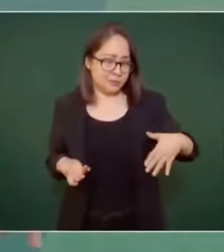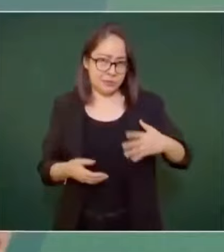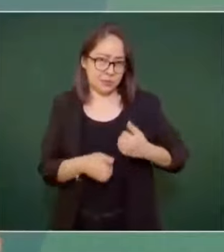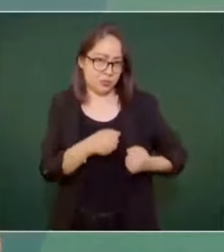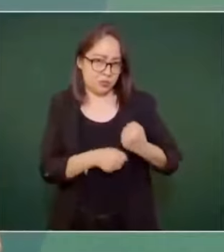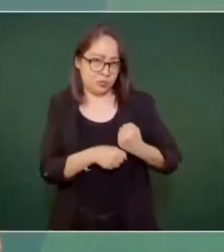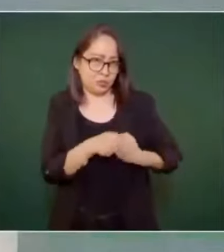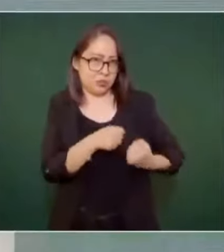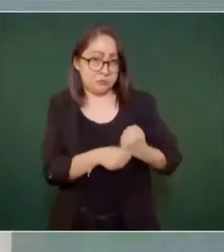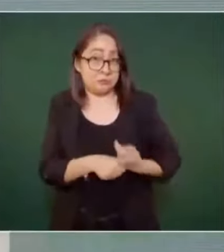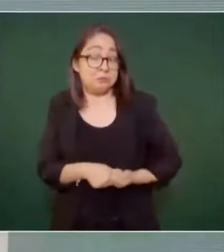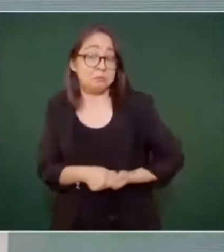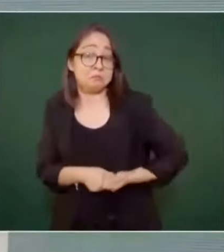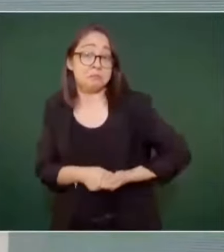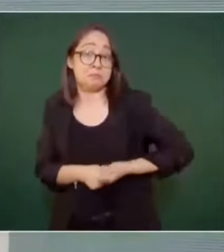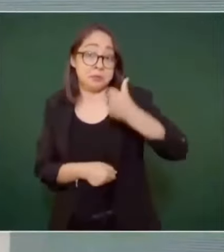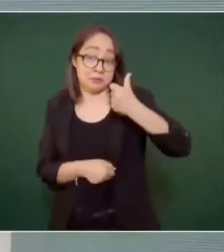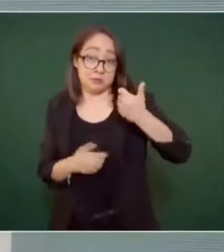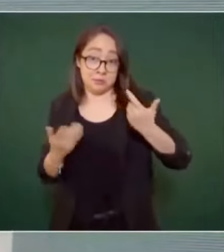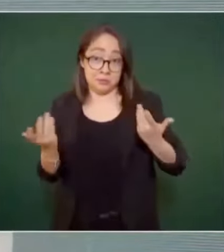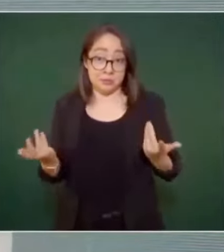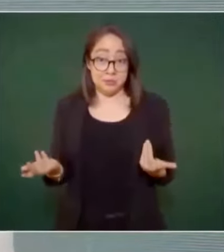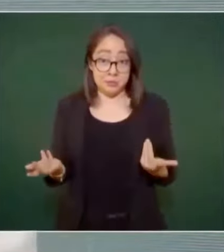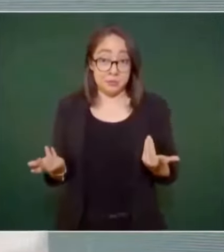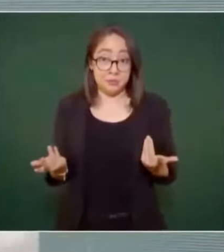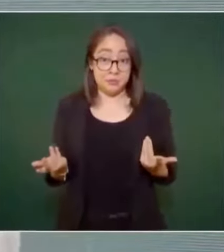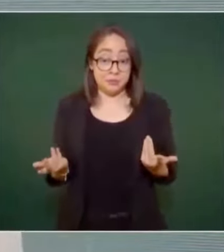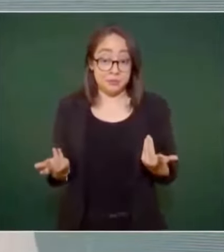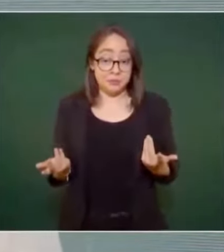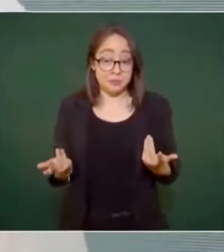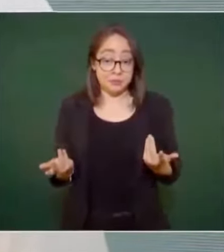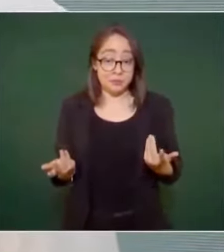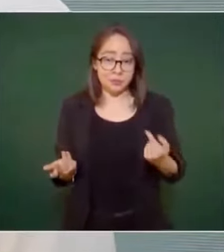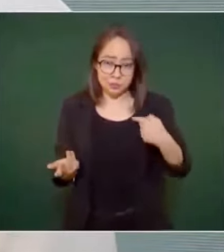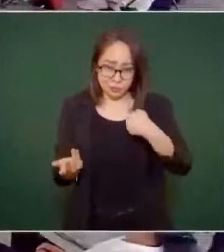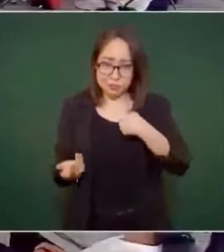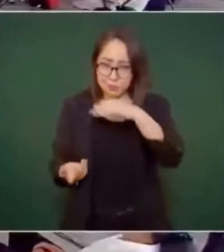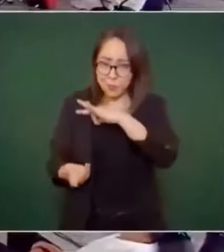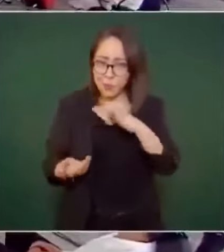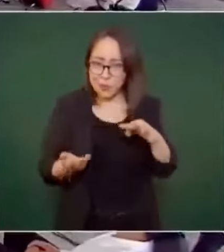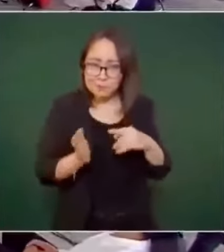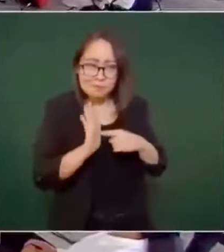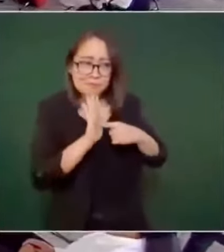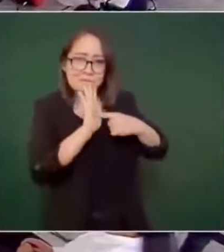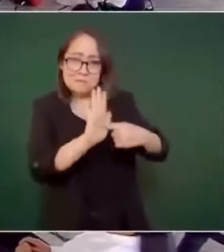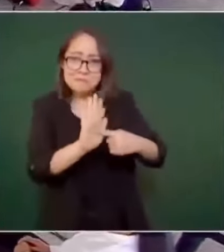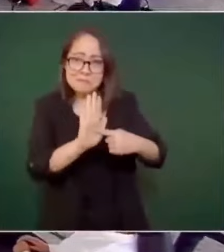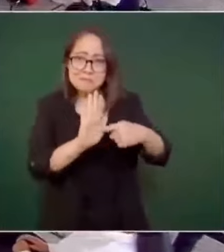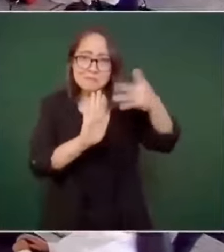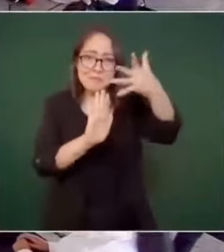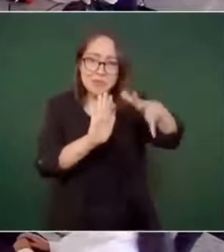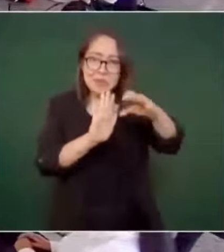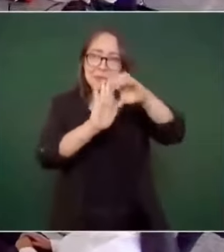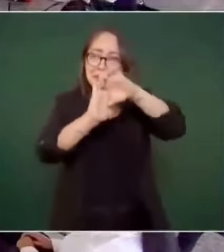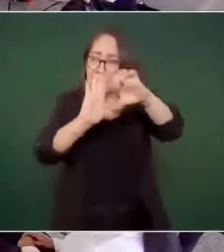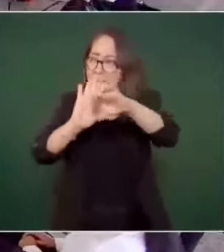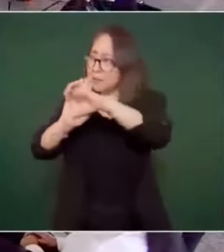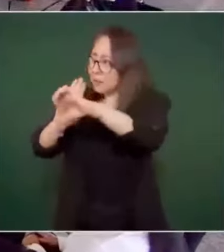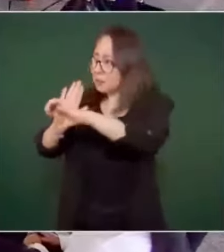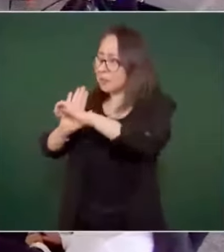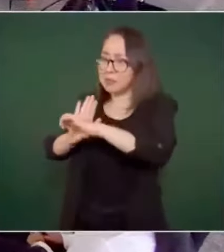y aquí les puedo presentar 10 casos graves